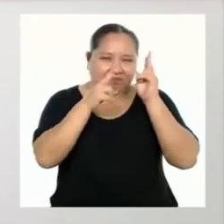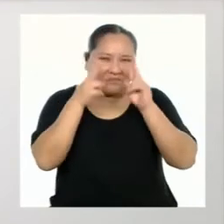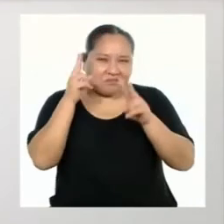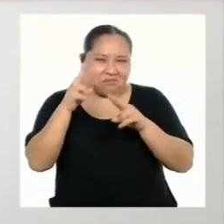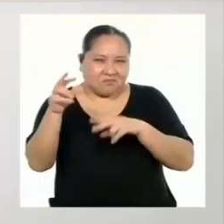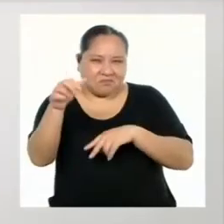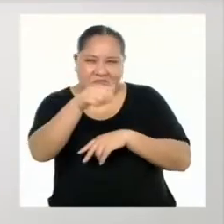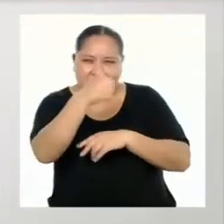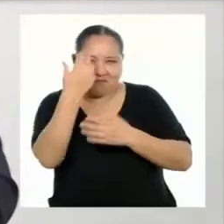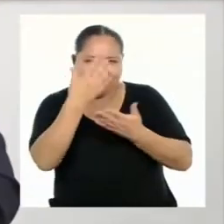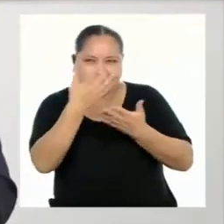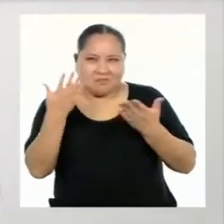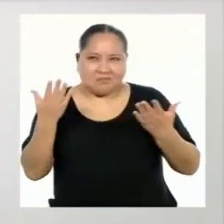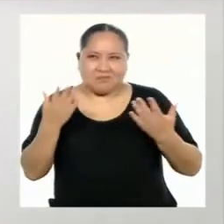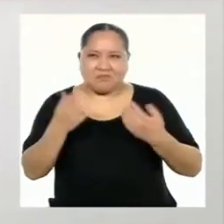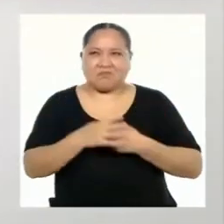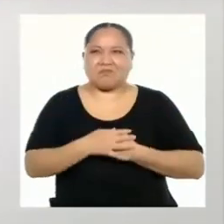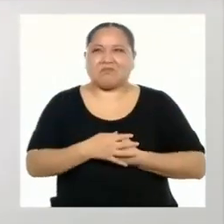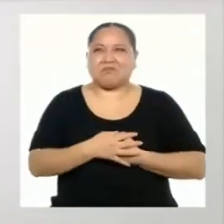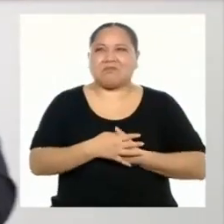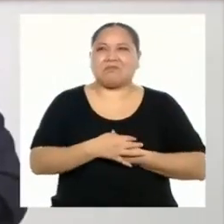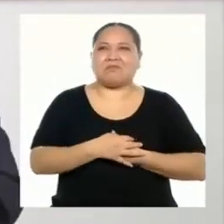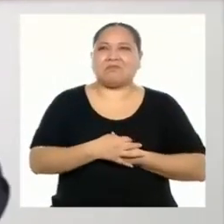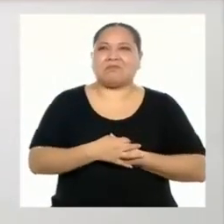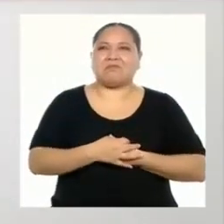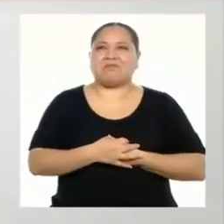dieron cuenta de algo más?